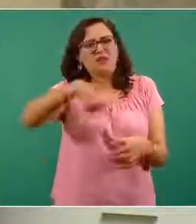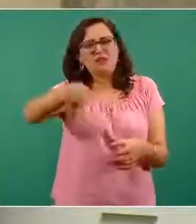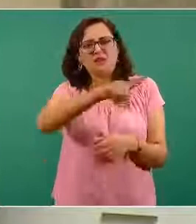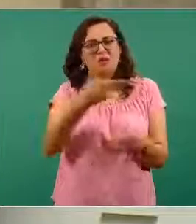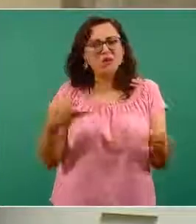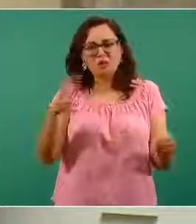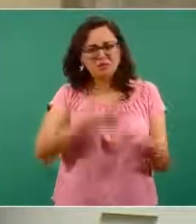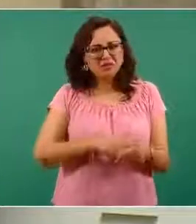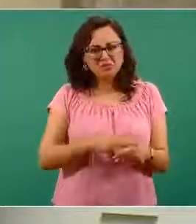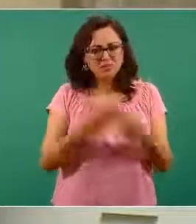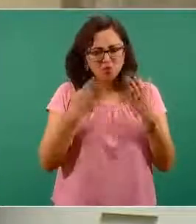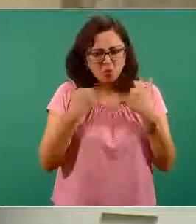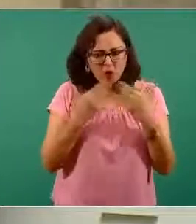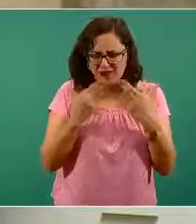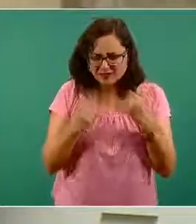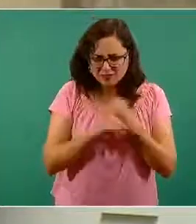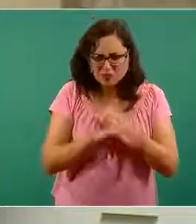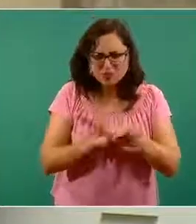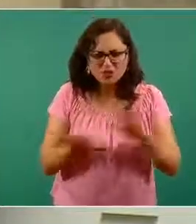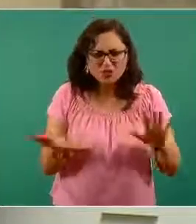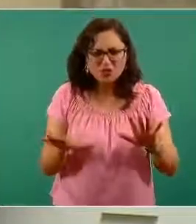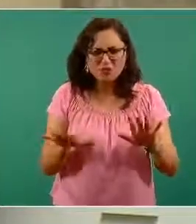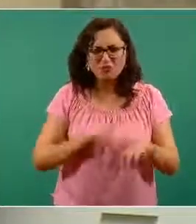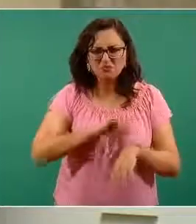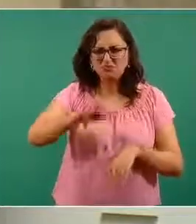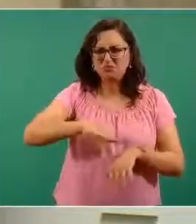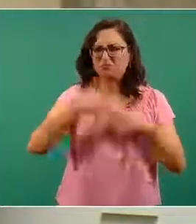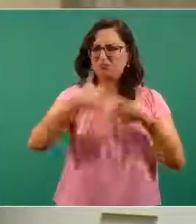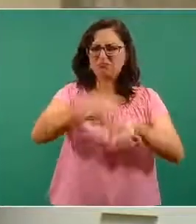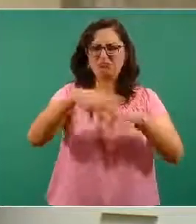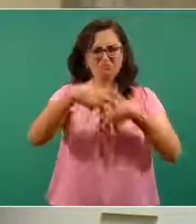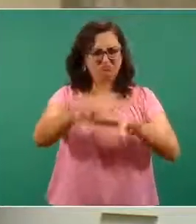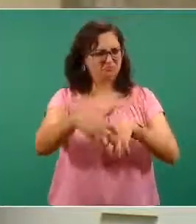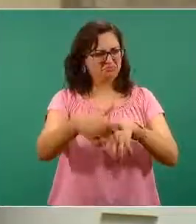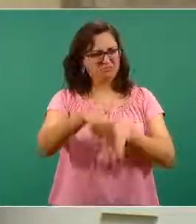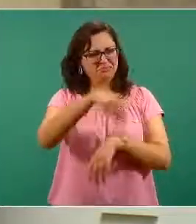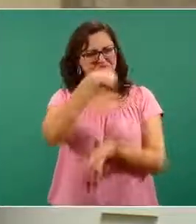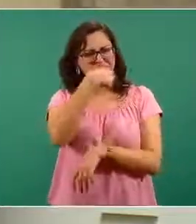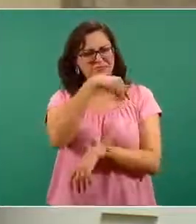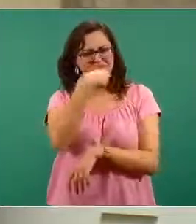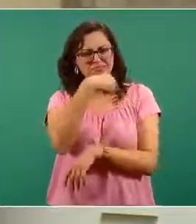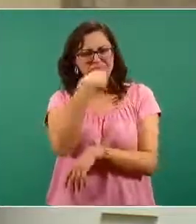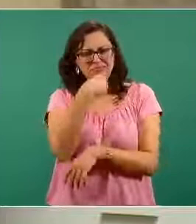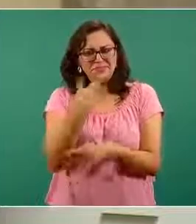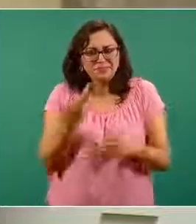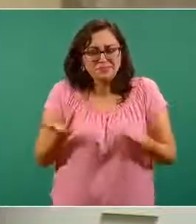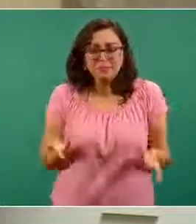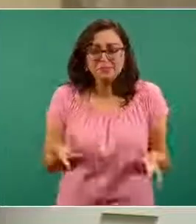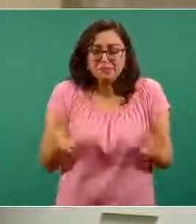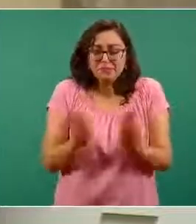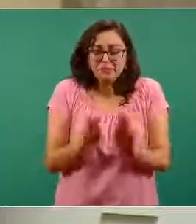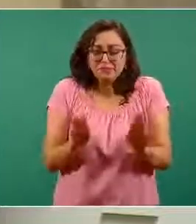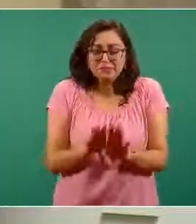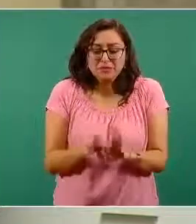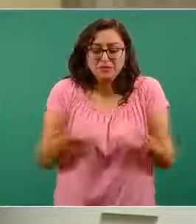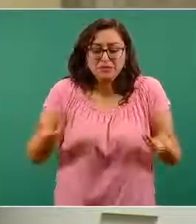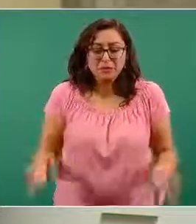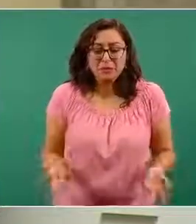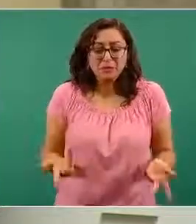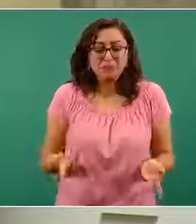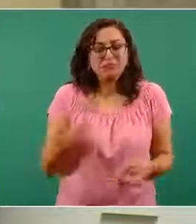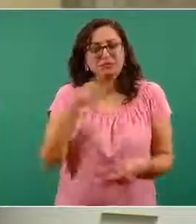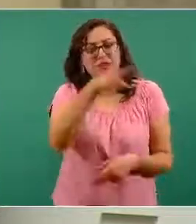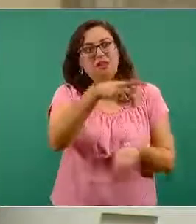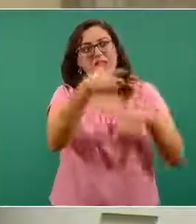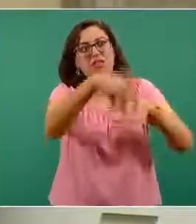tienen esta información y pues terminan manifestándose? ¿Qué sucede ahí? Porque mucha gente también, pues afectada por el tráfico y por estas